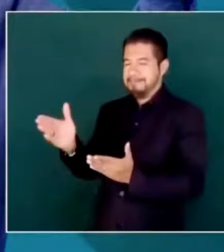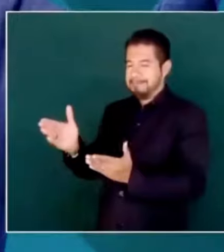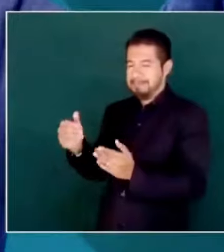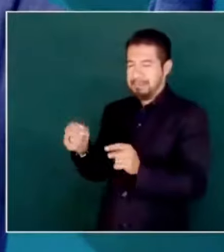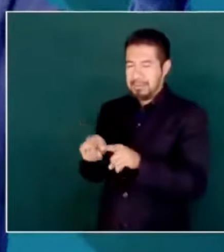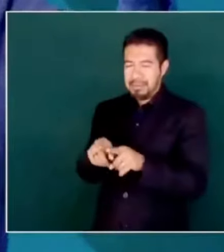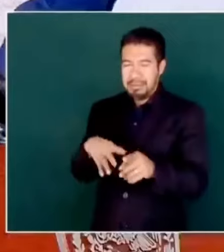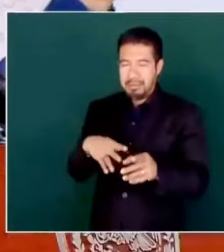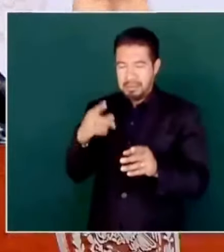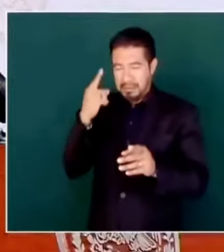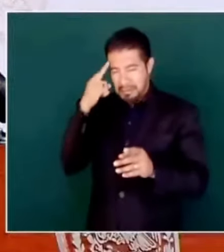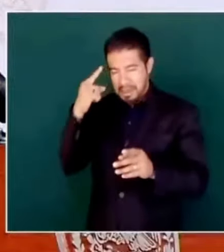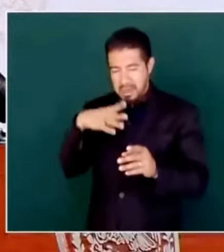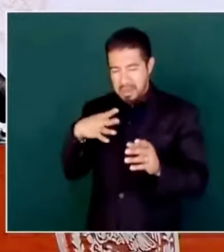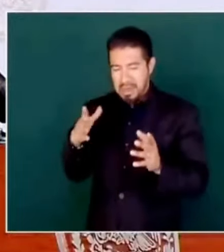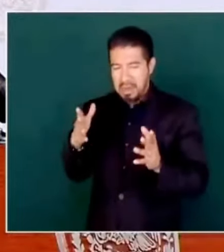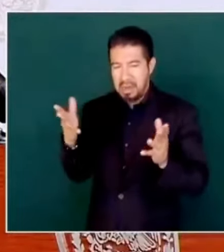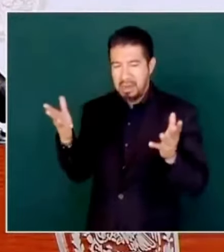extremismo de derecha.